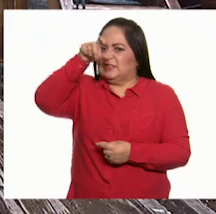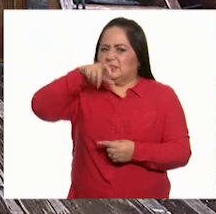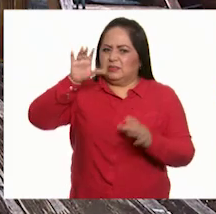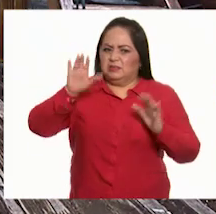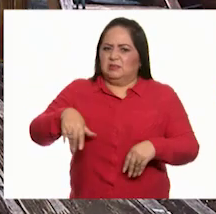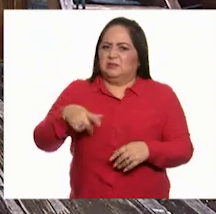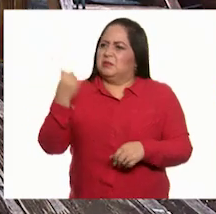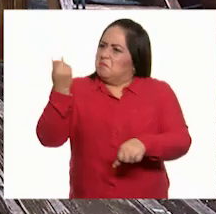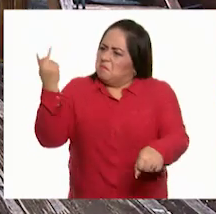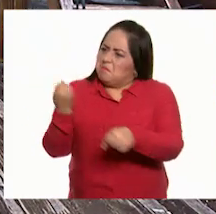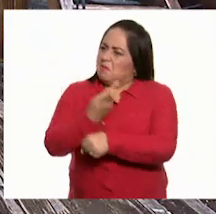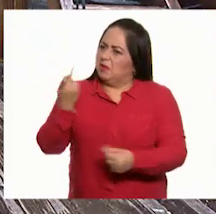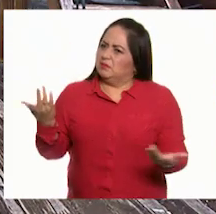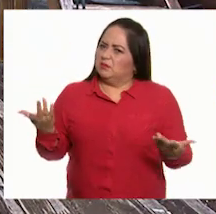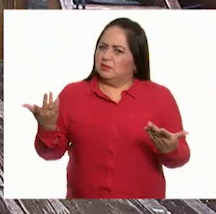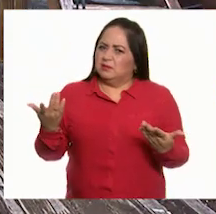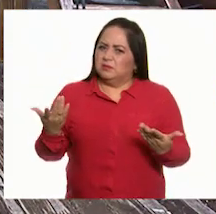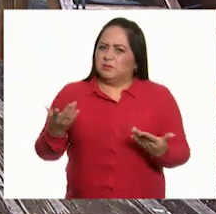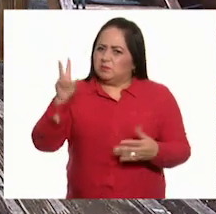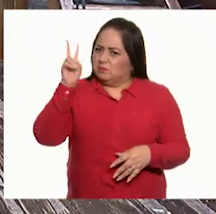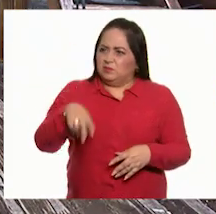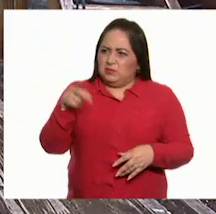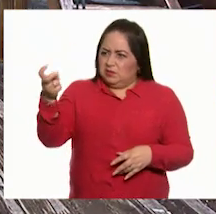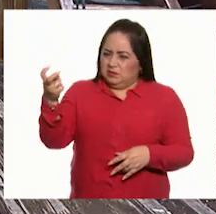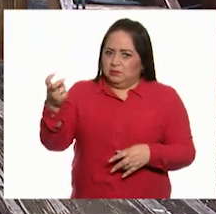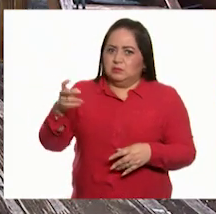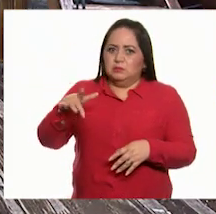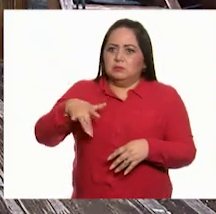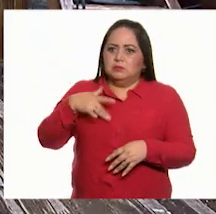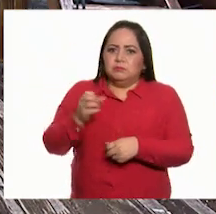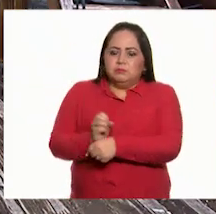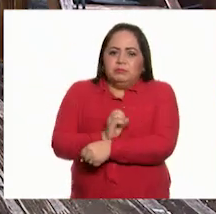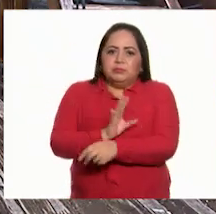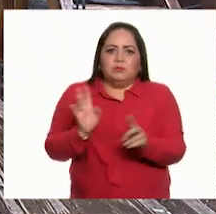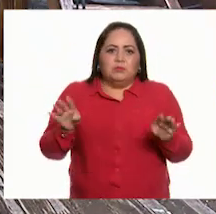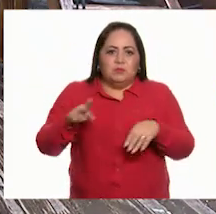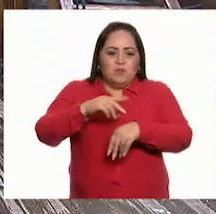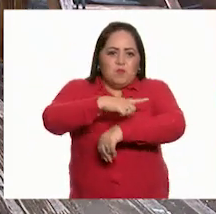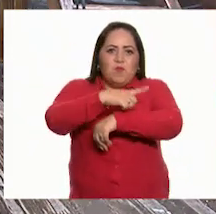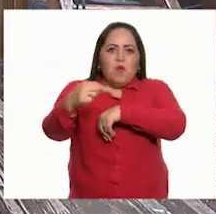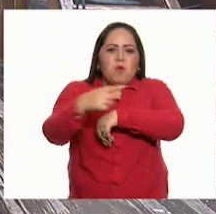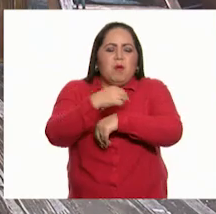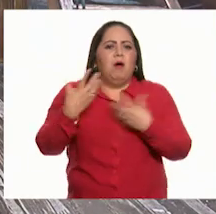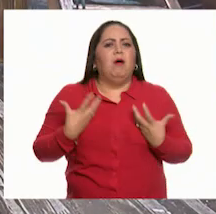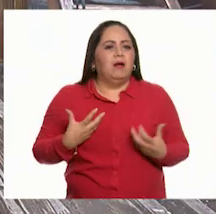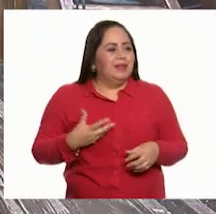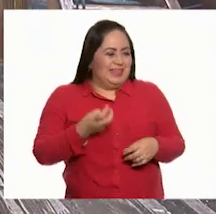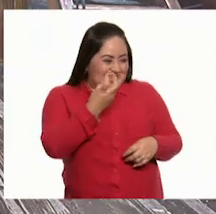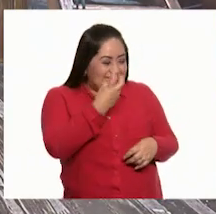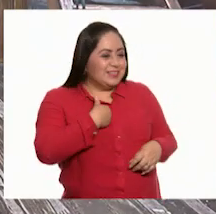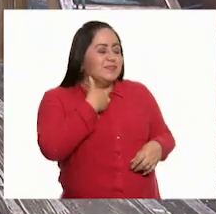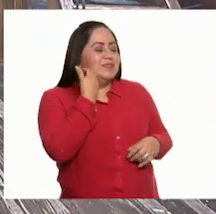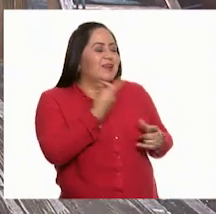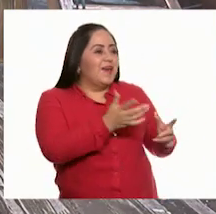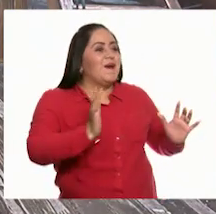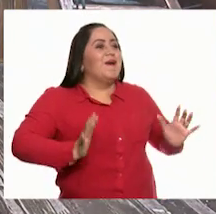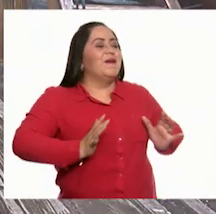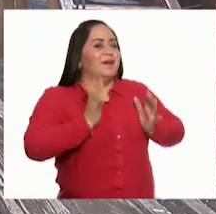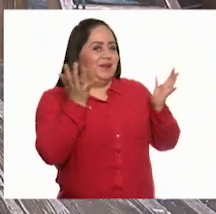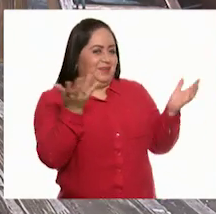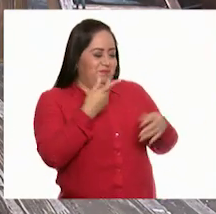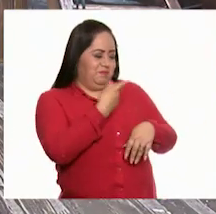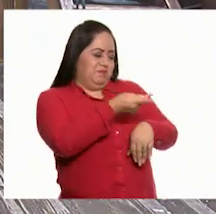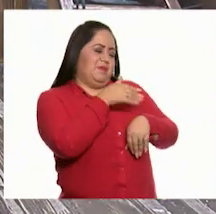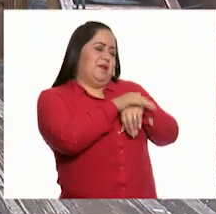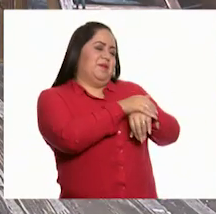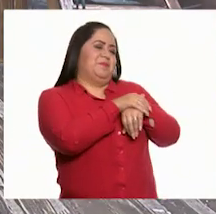¿Qué te pasa? ¿Hiciste que se mirizaran las plumas? Esa era la intención, mi querido y plumífero amigo.